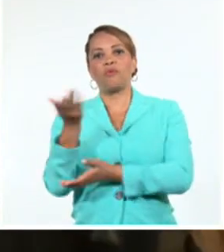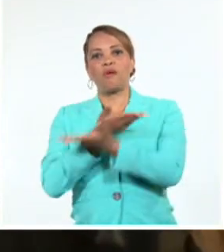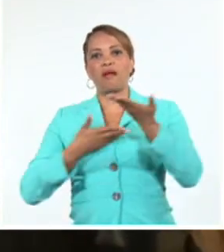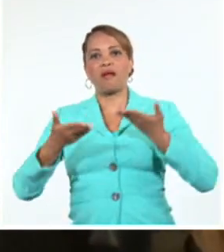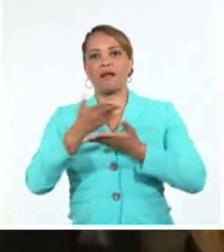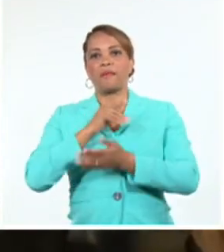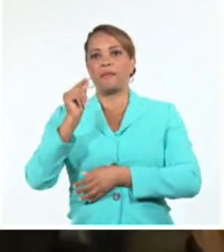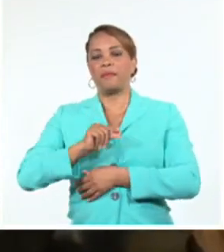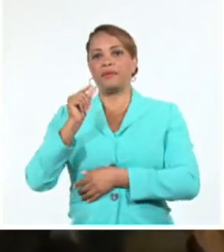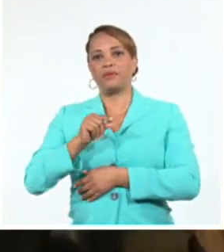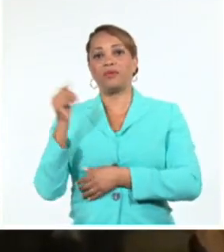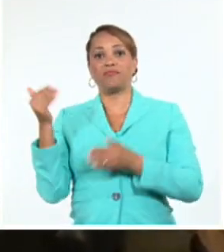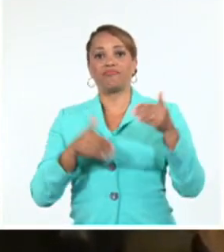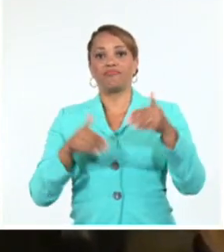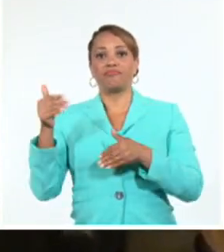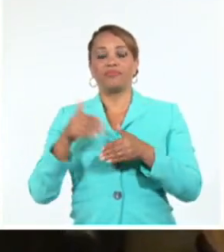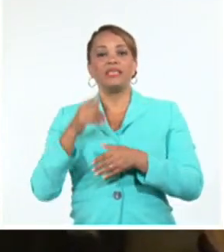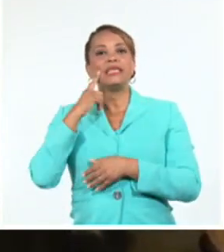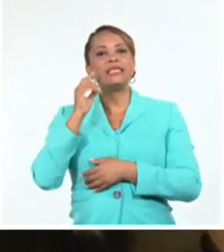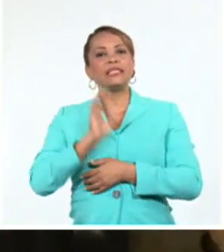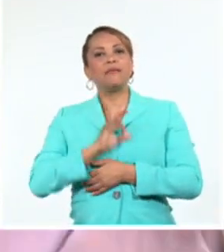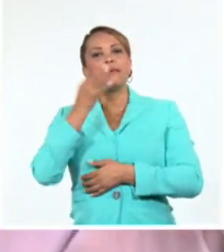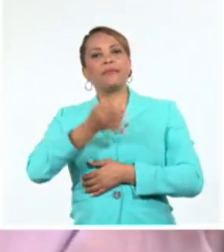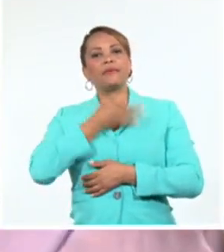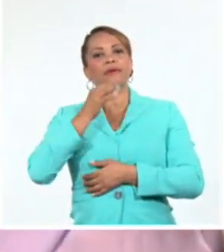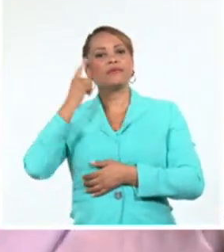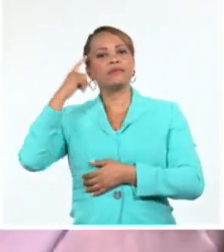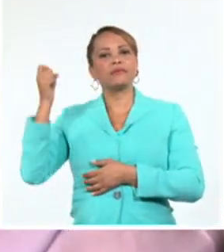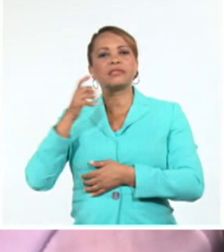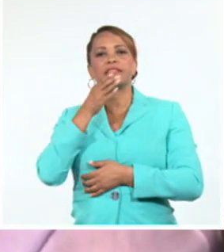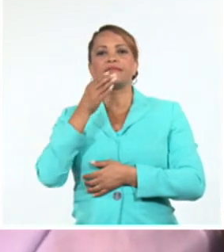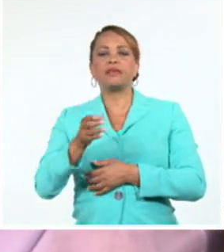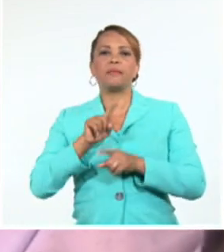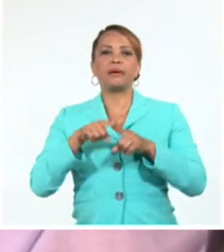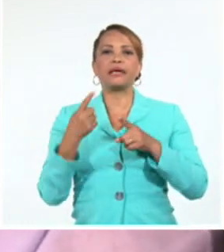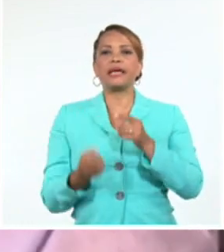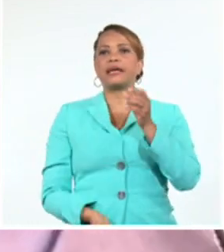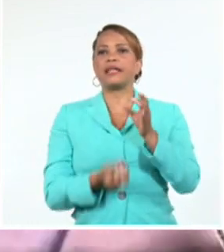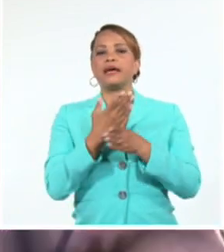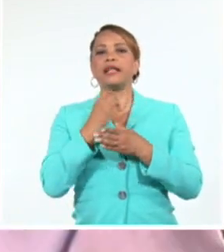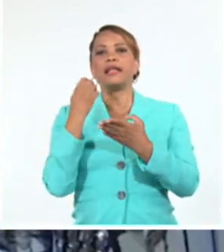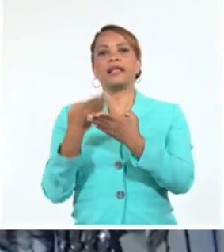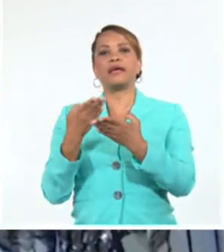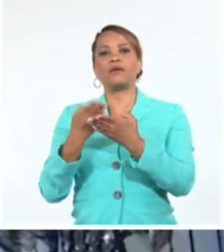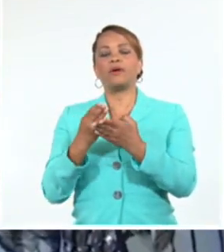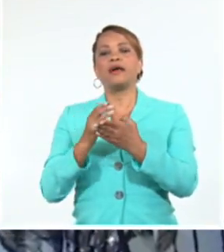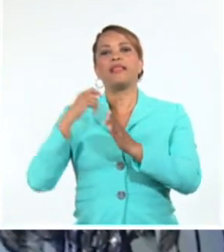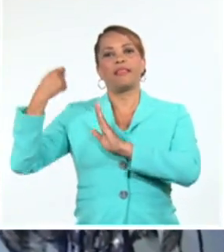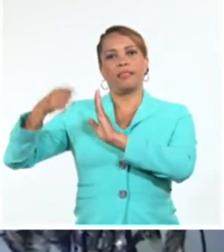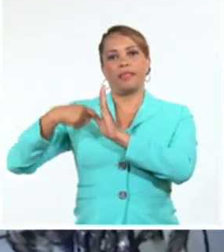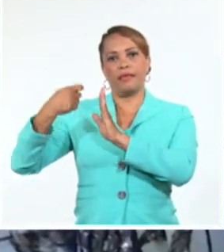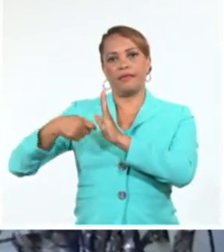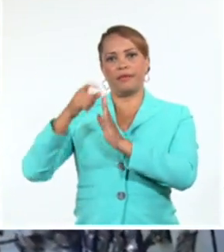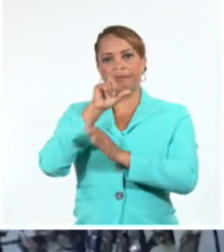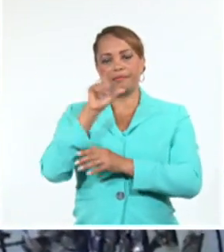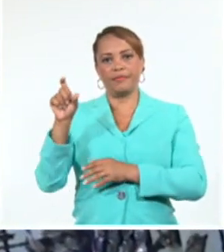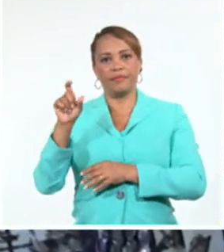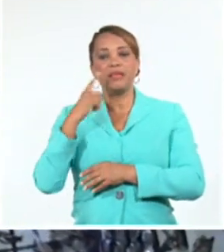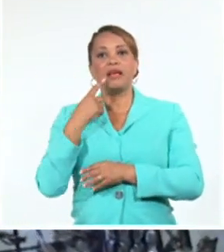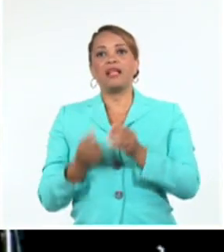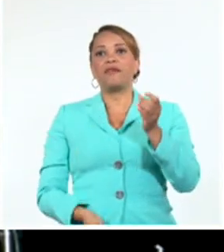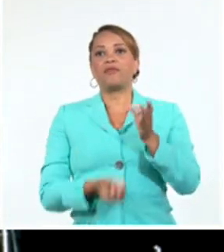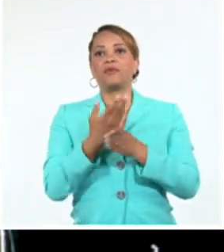invitados y evocó los sueños de Fidel y Gabriel García Márquez para crear la Escuela Internacional de Cine, la Fundación del Nuevo Cine